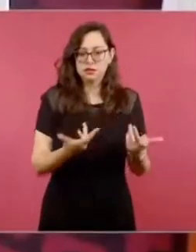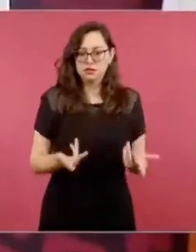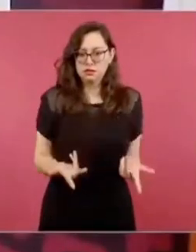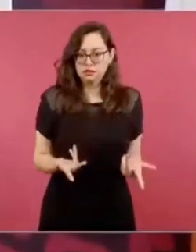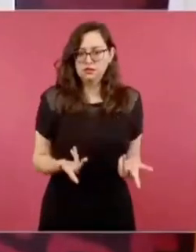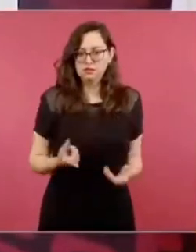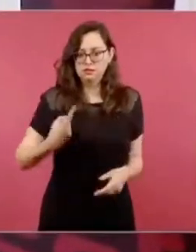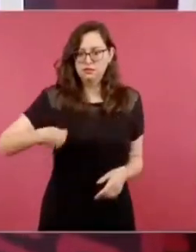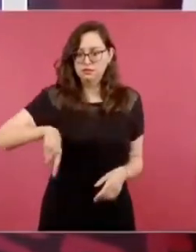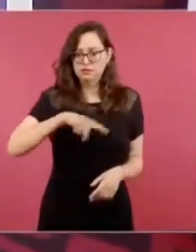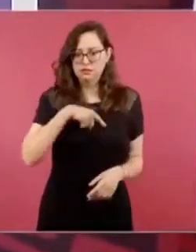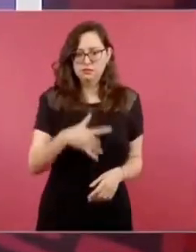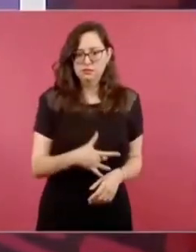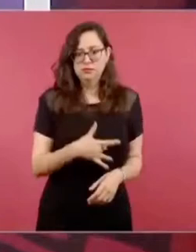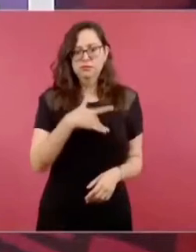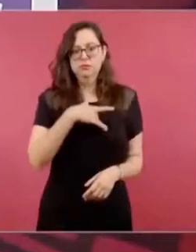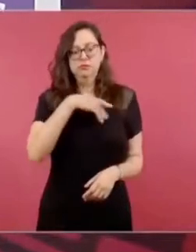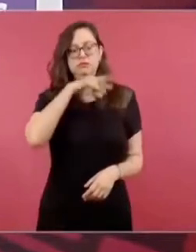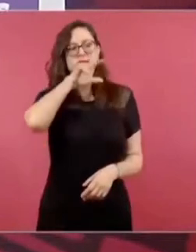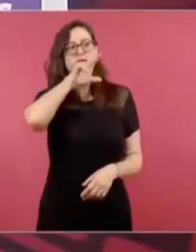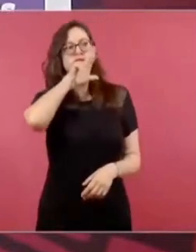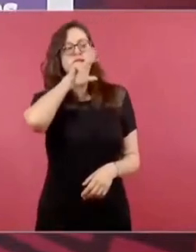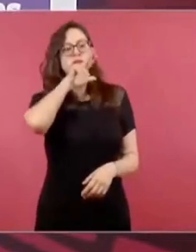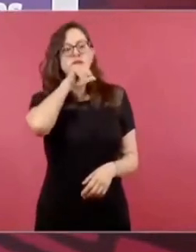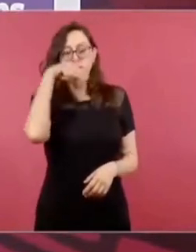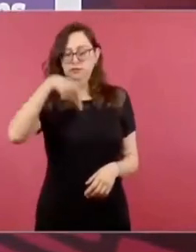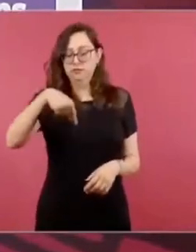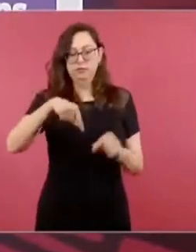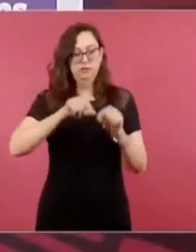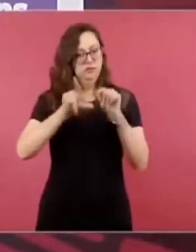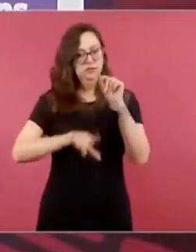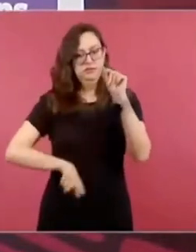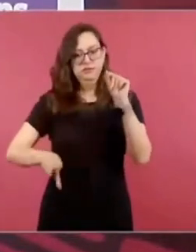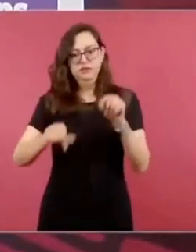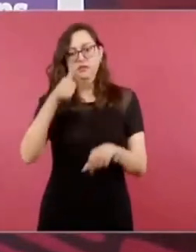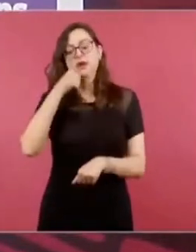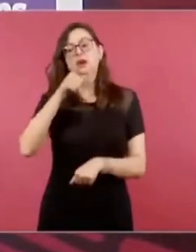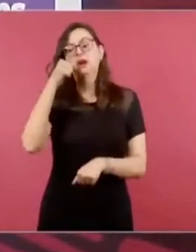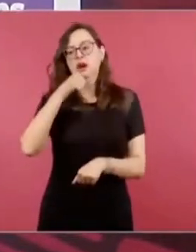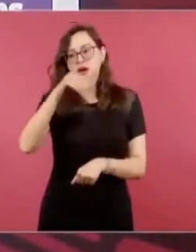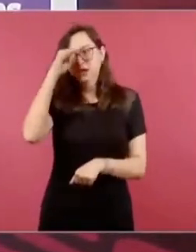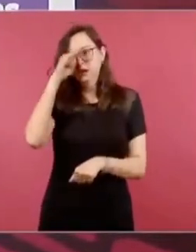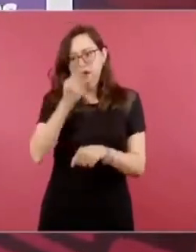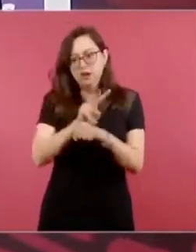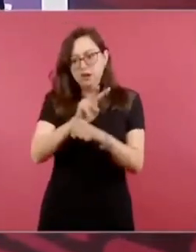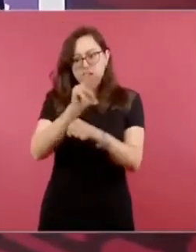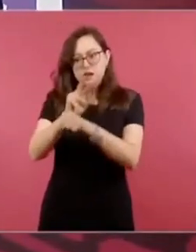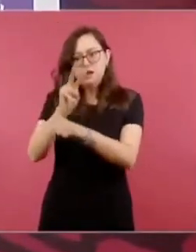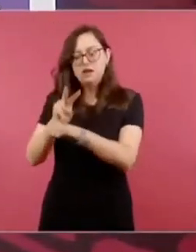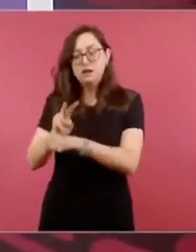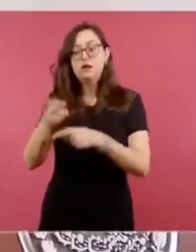preocupación y ocupación en México, que no nos aumente el consumo.